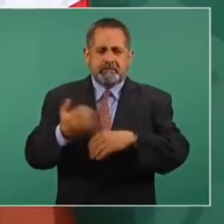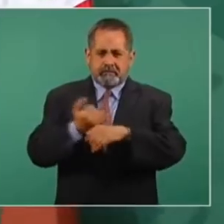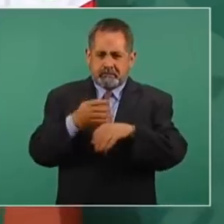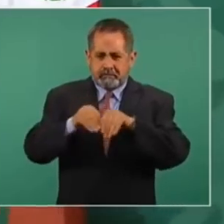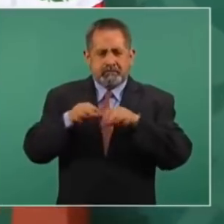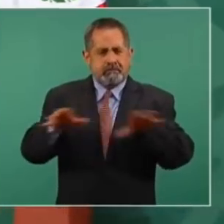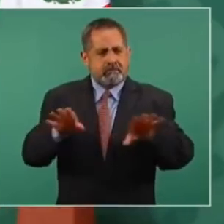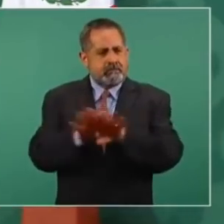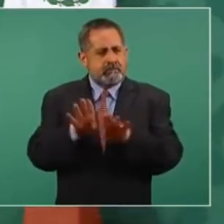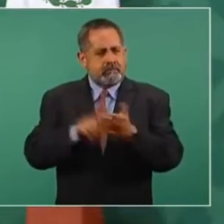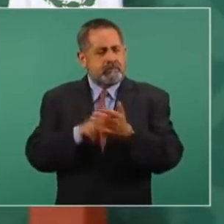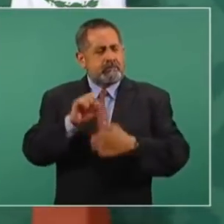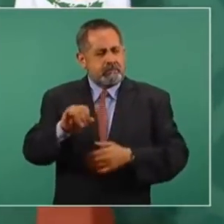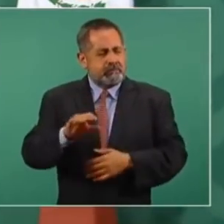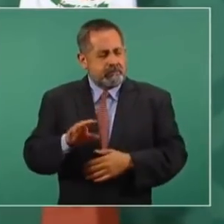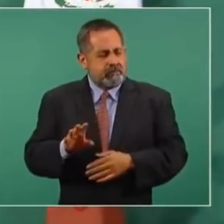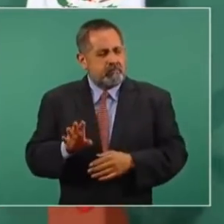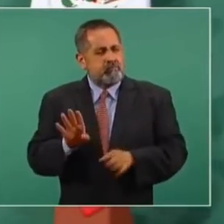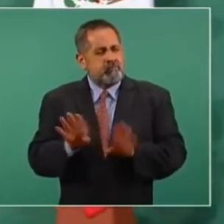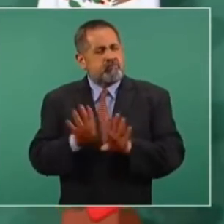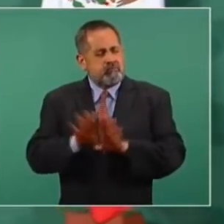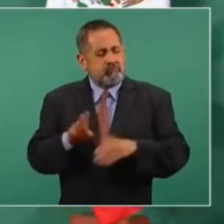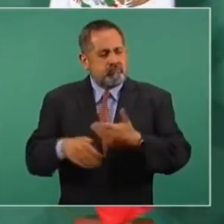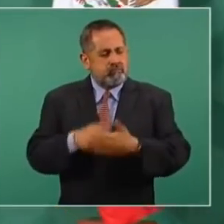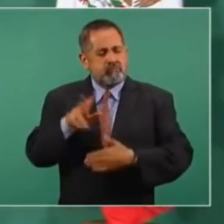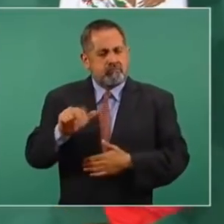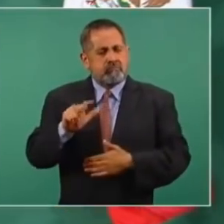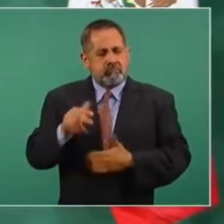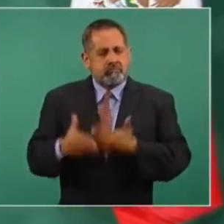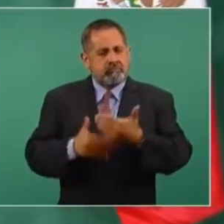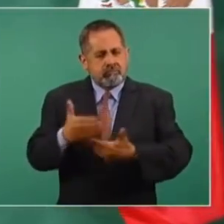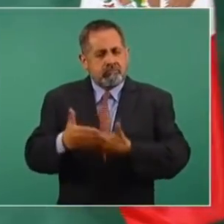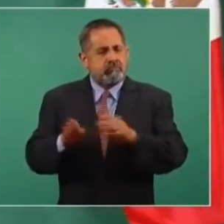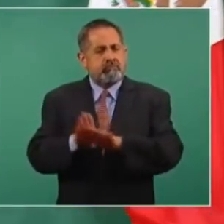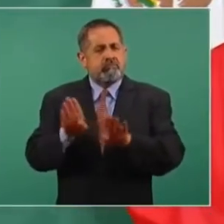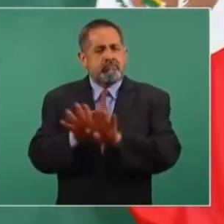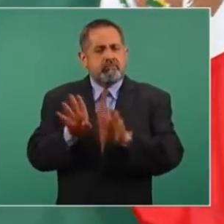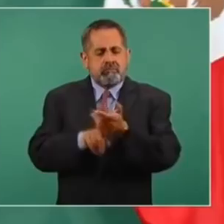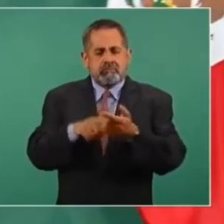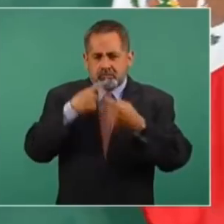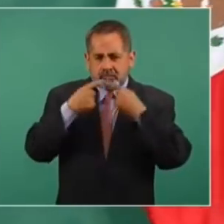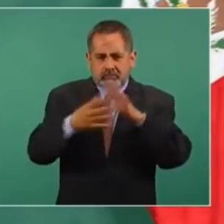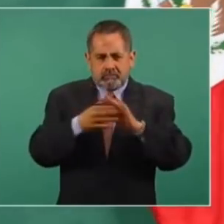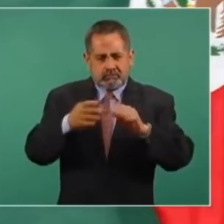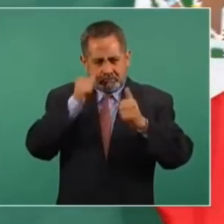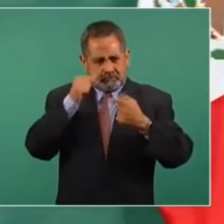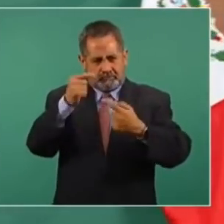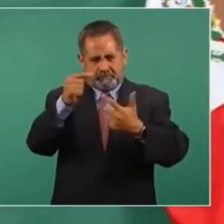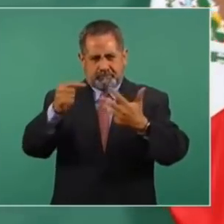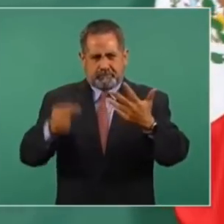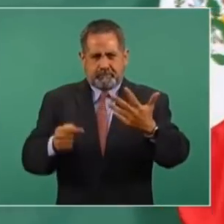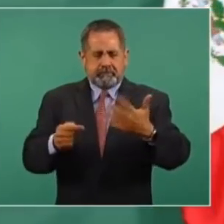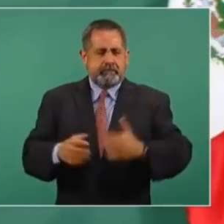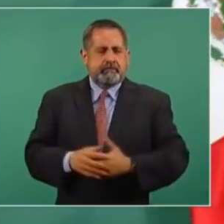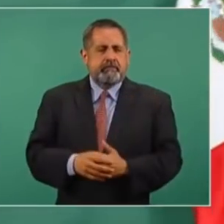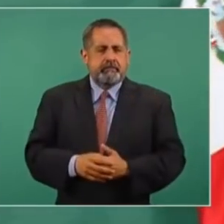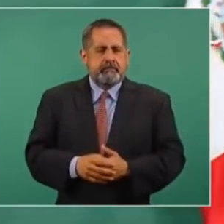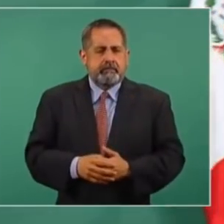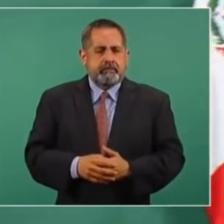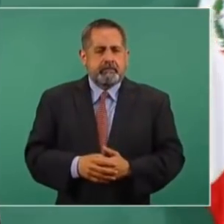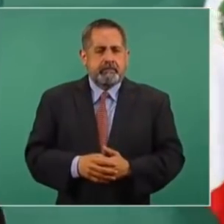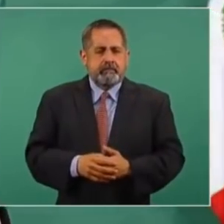sobre cómo vamos atendiendo todos estos asuntos,